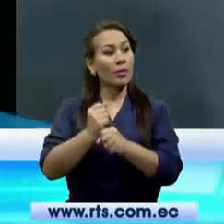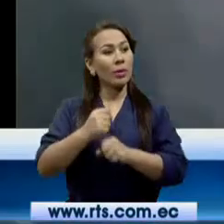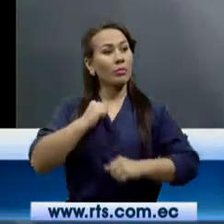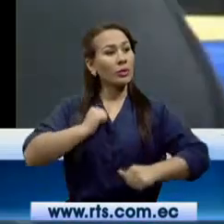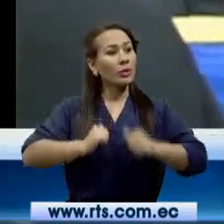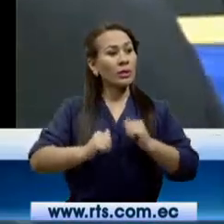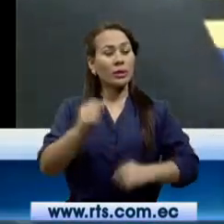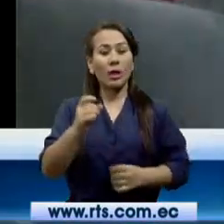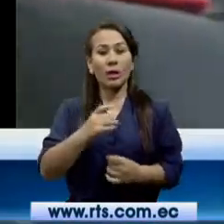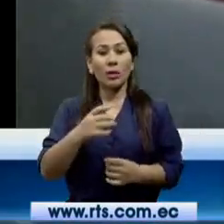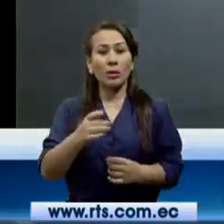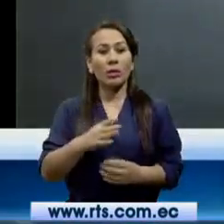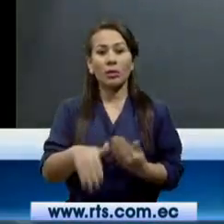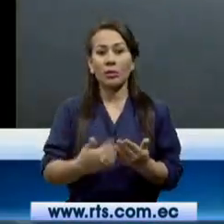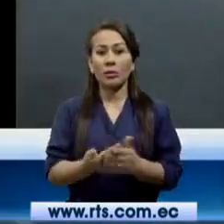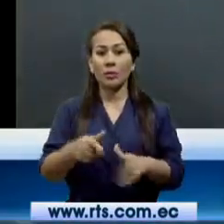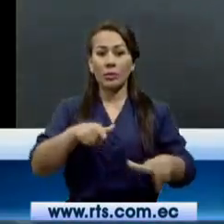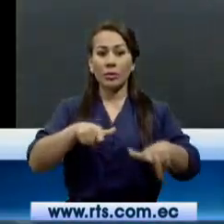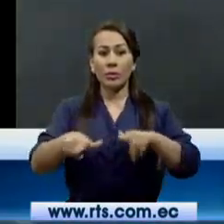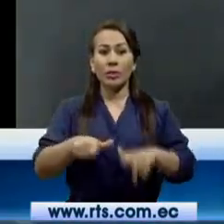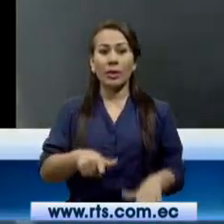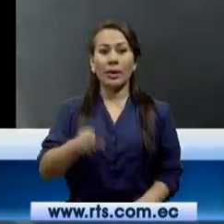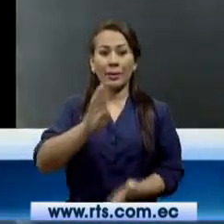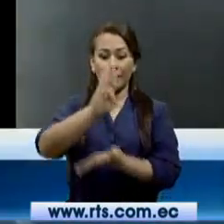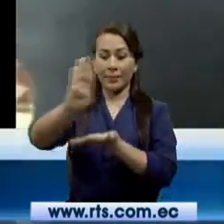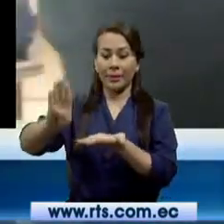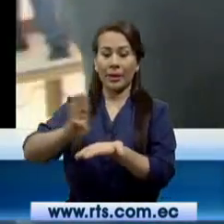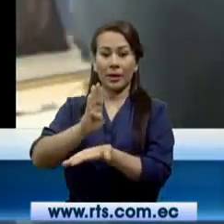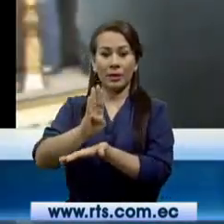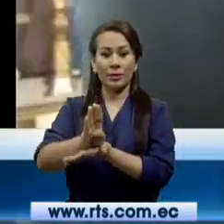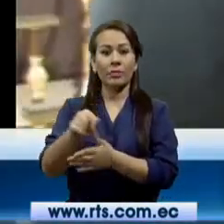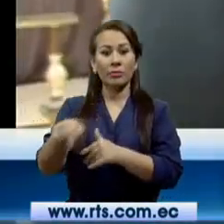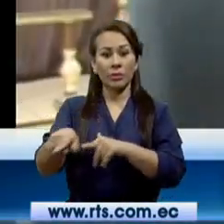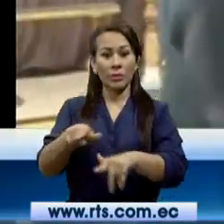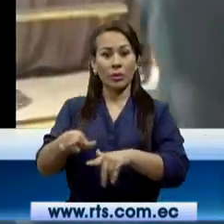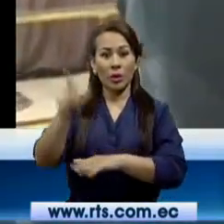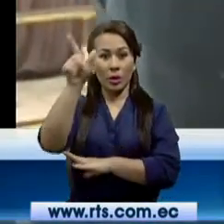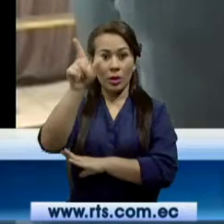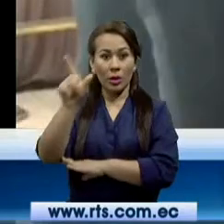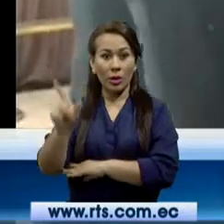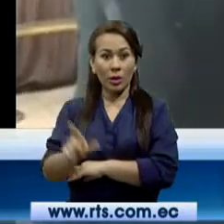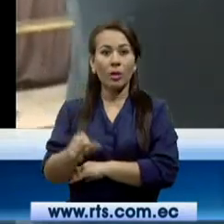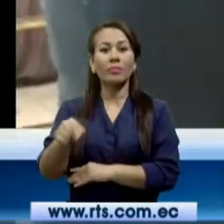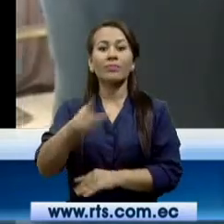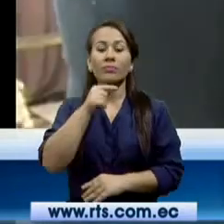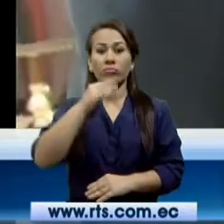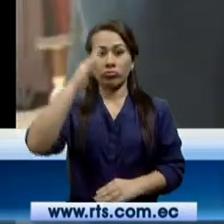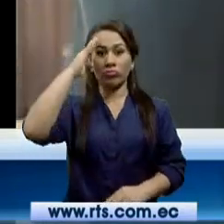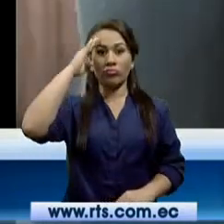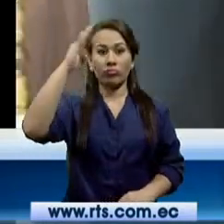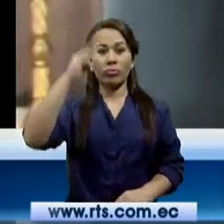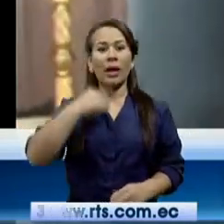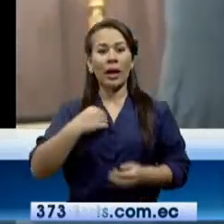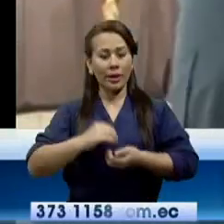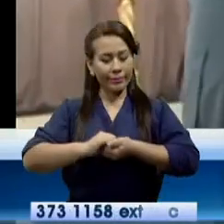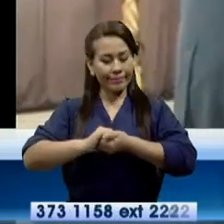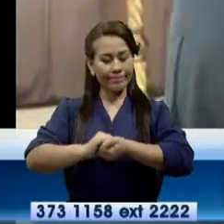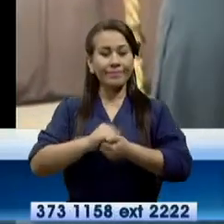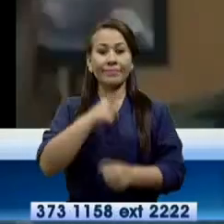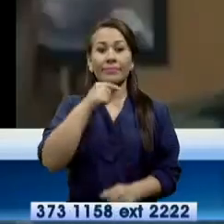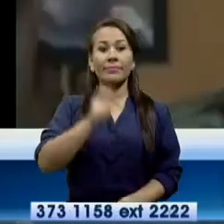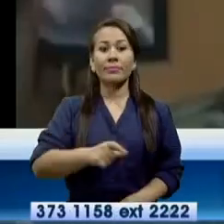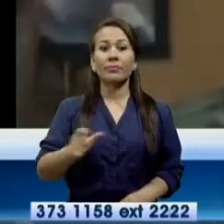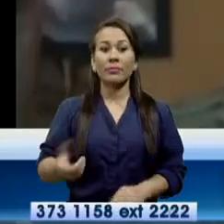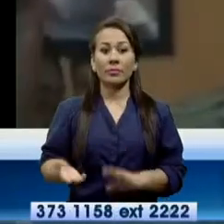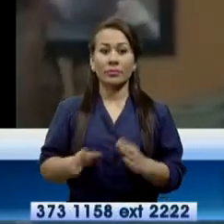y dolor, se esperaba en el domicilio ubicado en el barrio Belén. El comandante de la brigada se solidarizó por los familiares del fallecido.